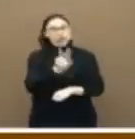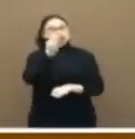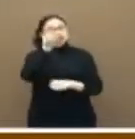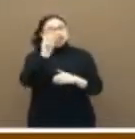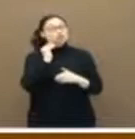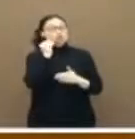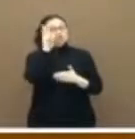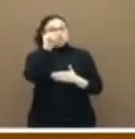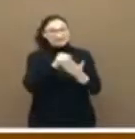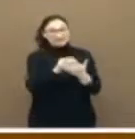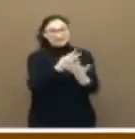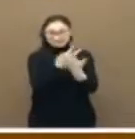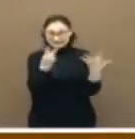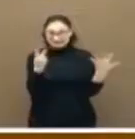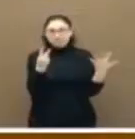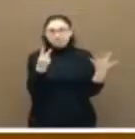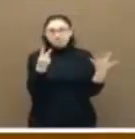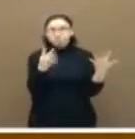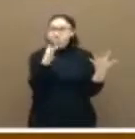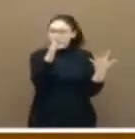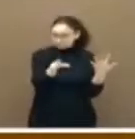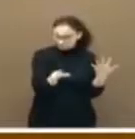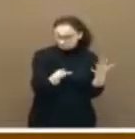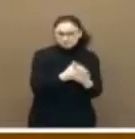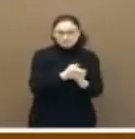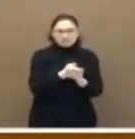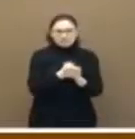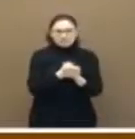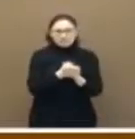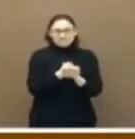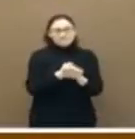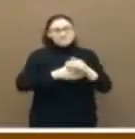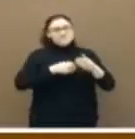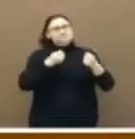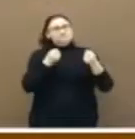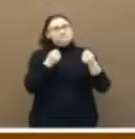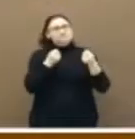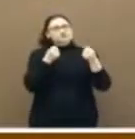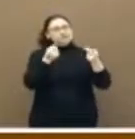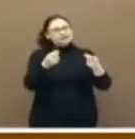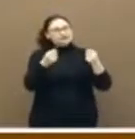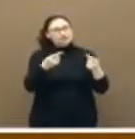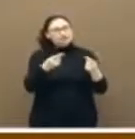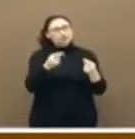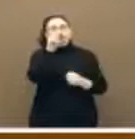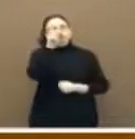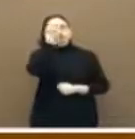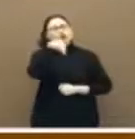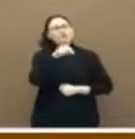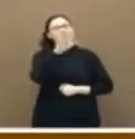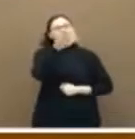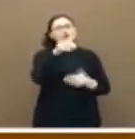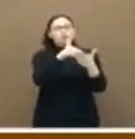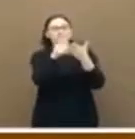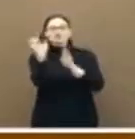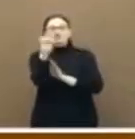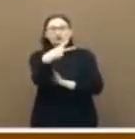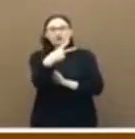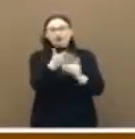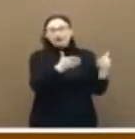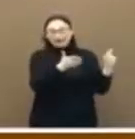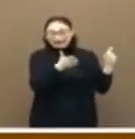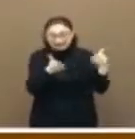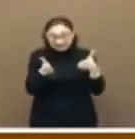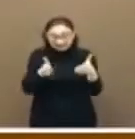actuamos, además, con una ejecución de 2,5 millones de euros sobre tramos de